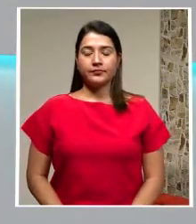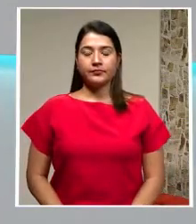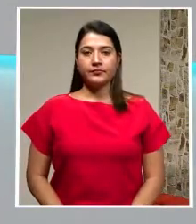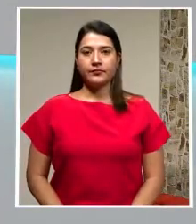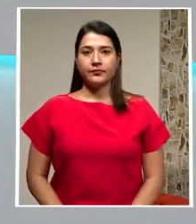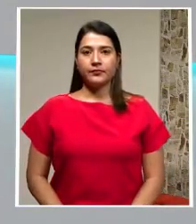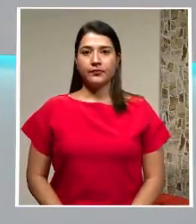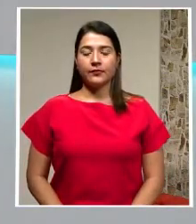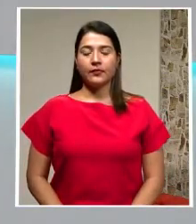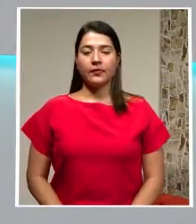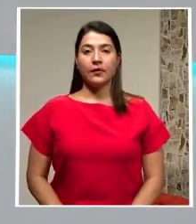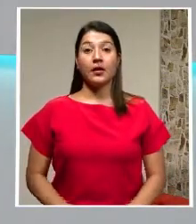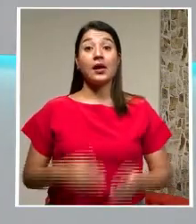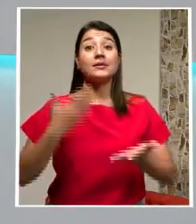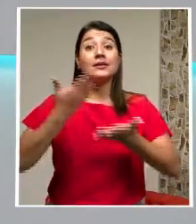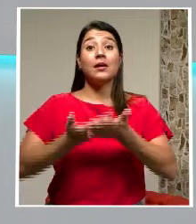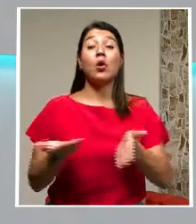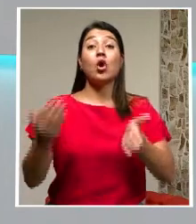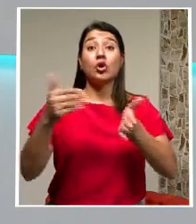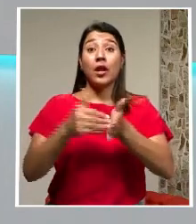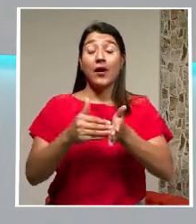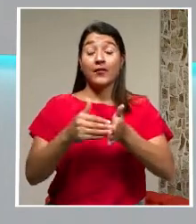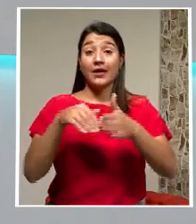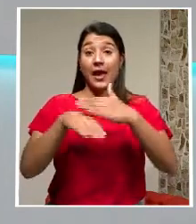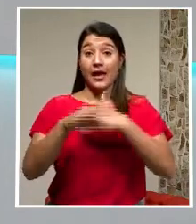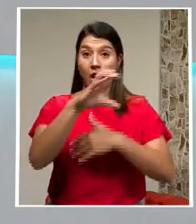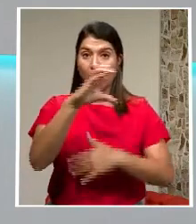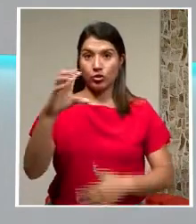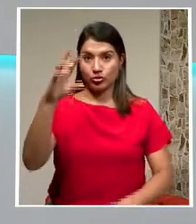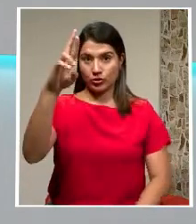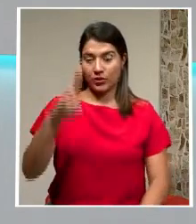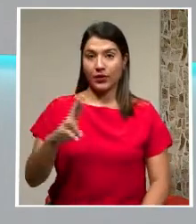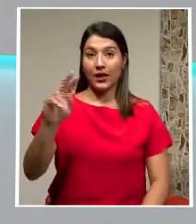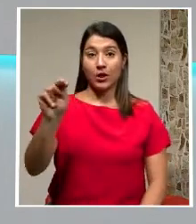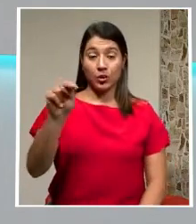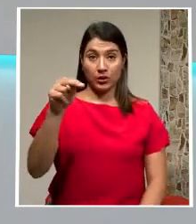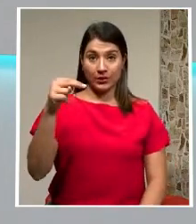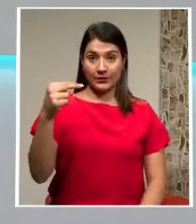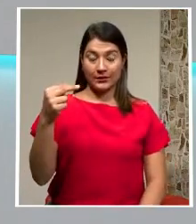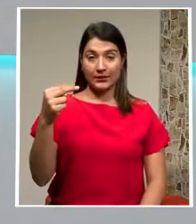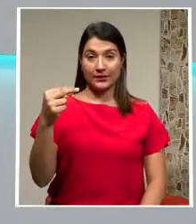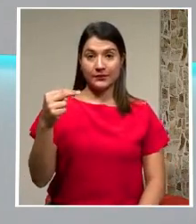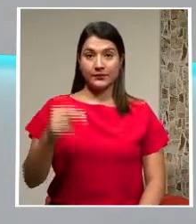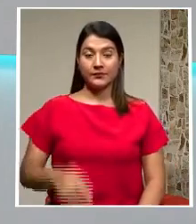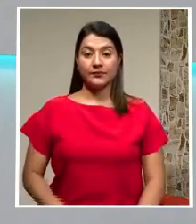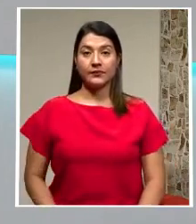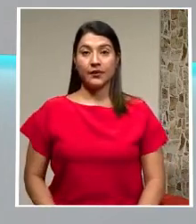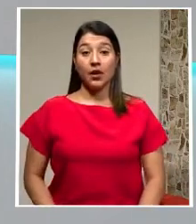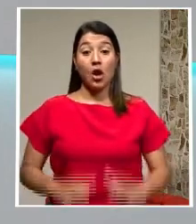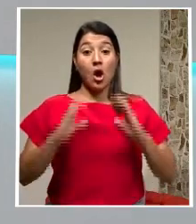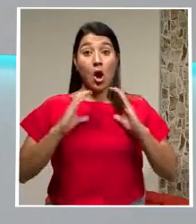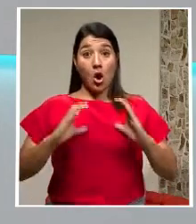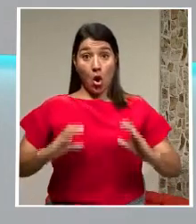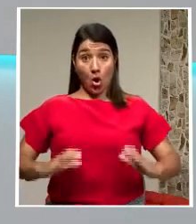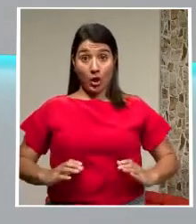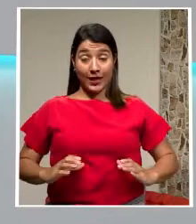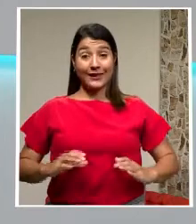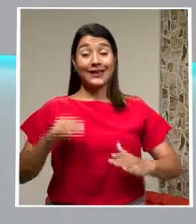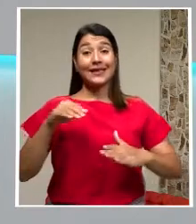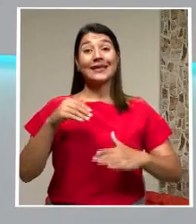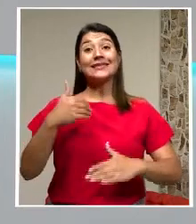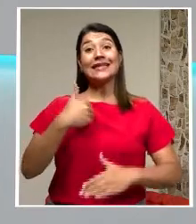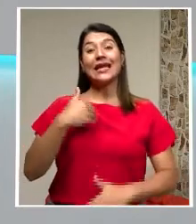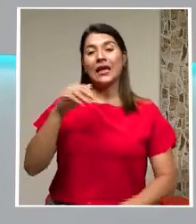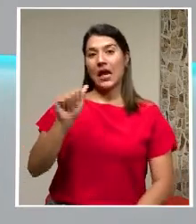Estamos de regreso En la edición estelar De Costa Rica Noticias Los clientes De acueductos Y